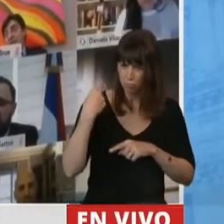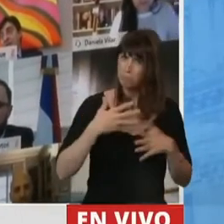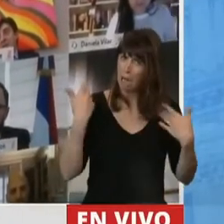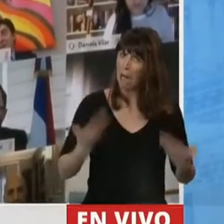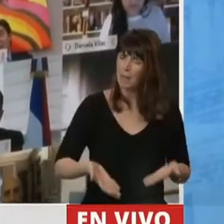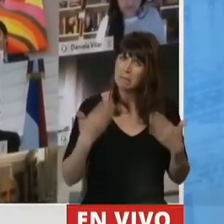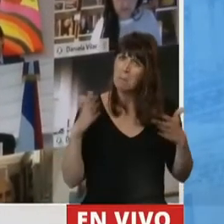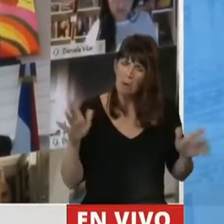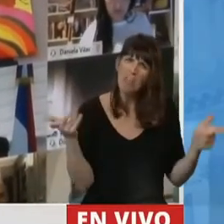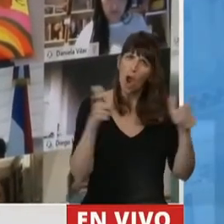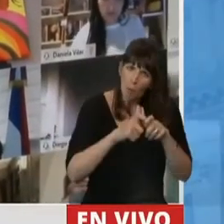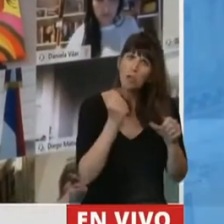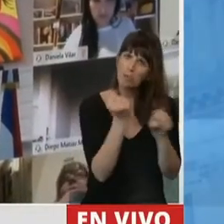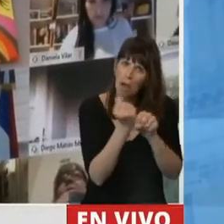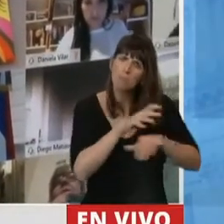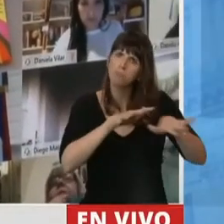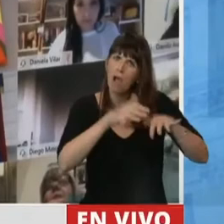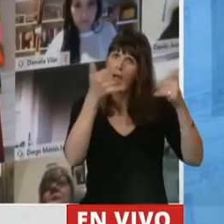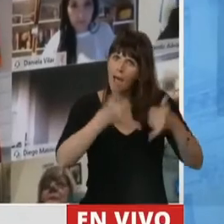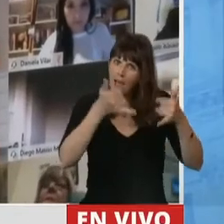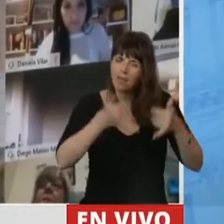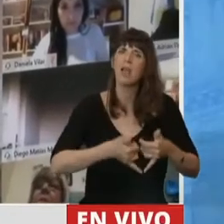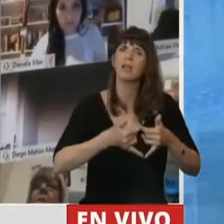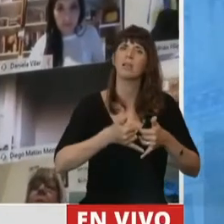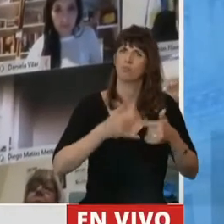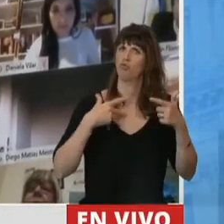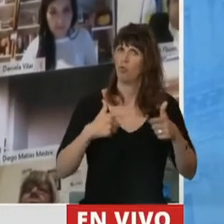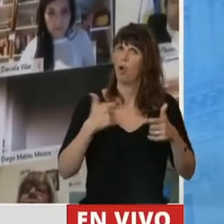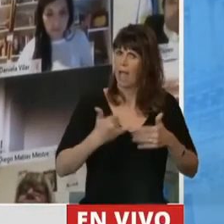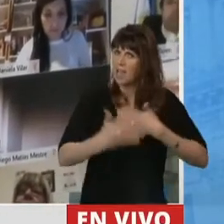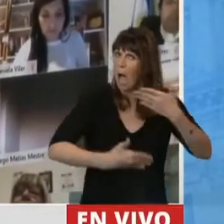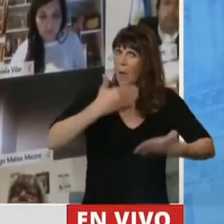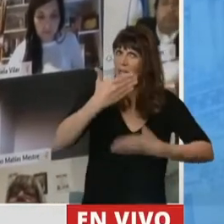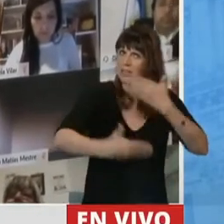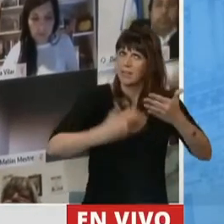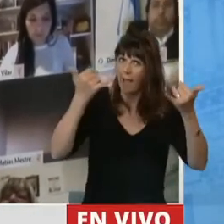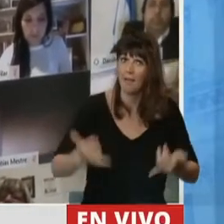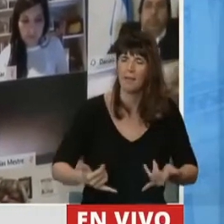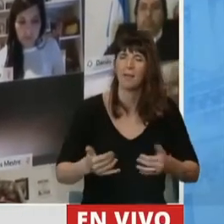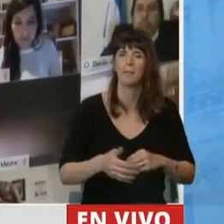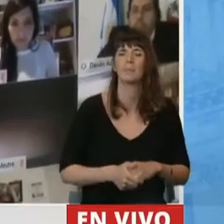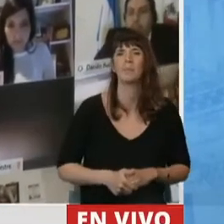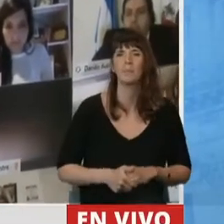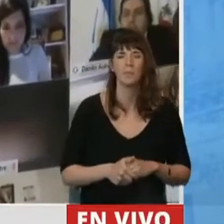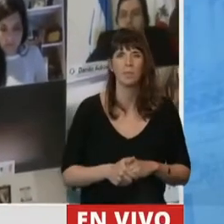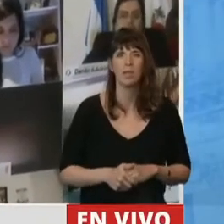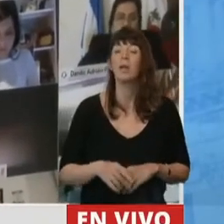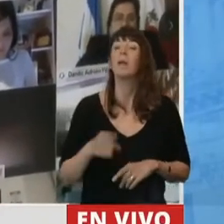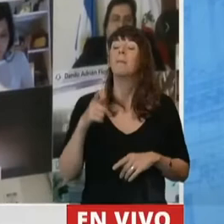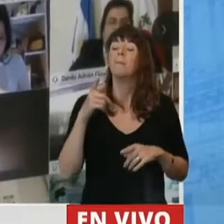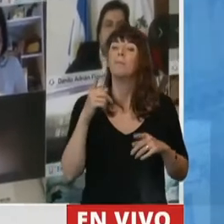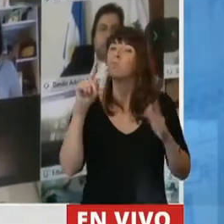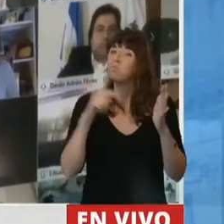dando y que las comisiones están funcionando y que por suerte estamos avanzando muchísimo en todas esas discusiones. Ahora bien, lo que no me